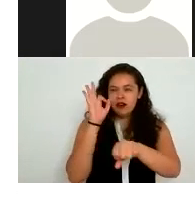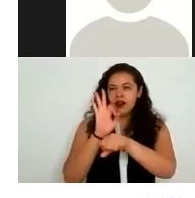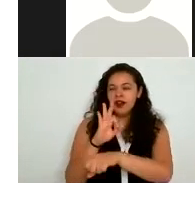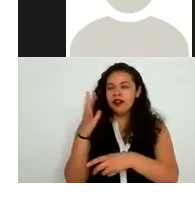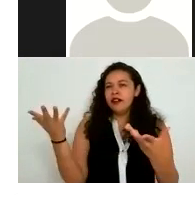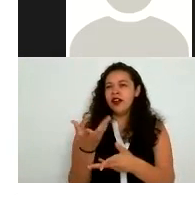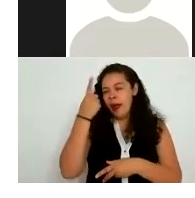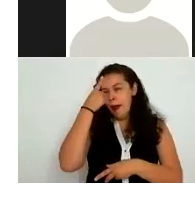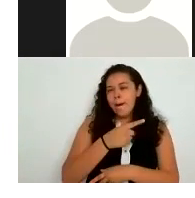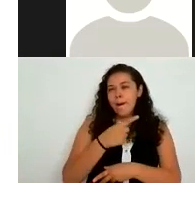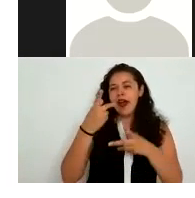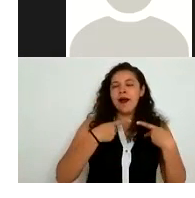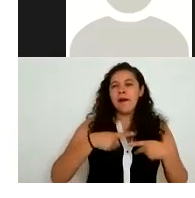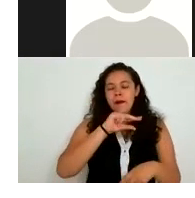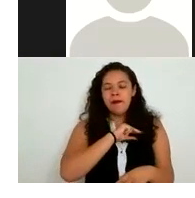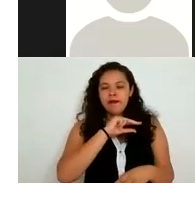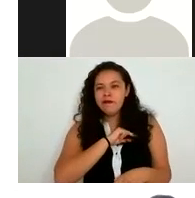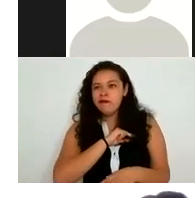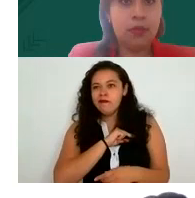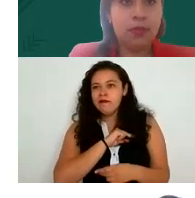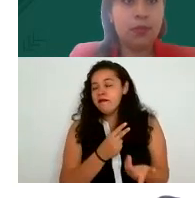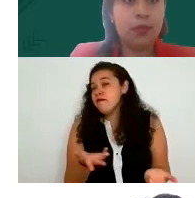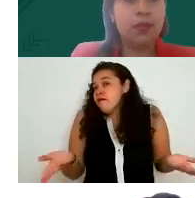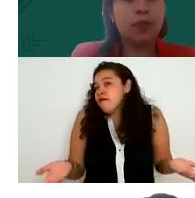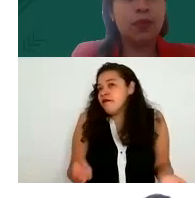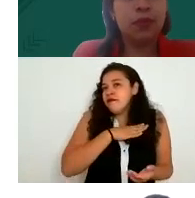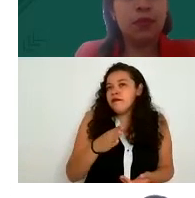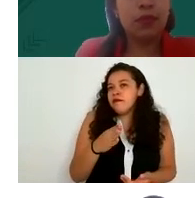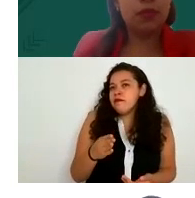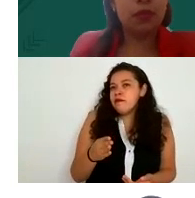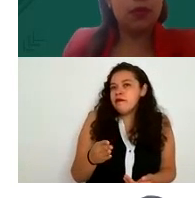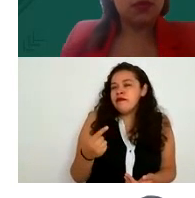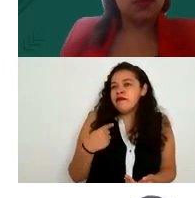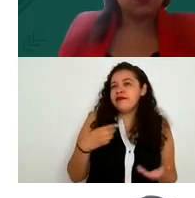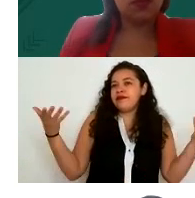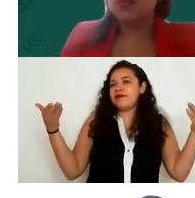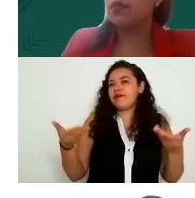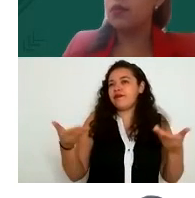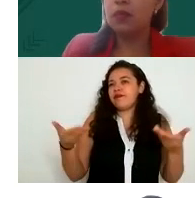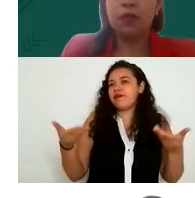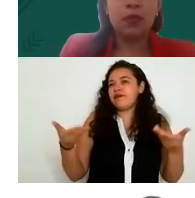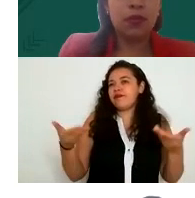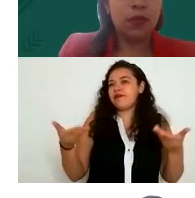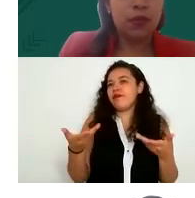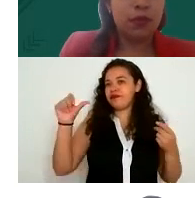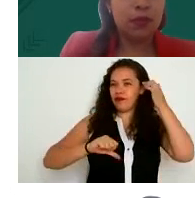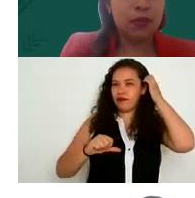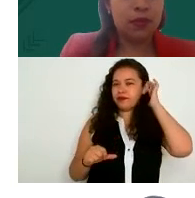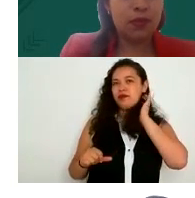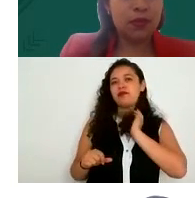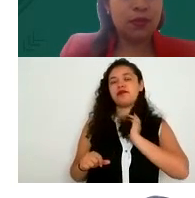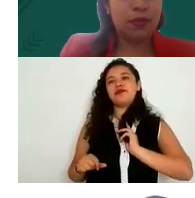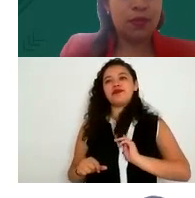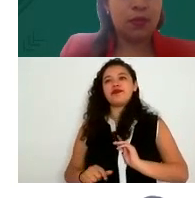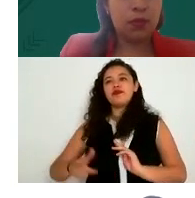particulares y pues bueno eso es lo que traemos para ustedes esperamos que haya sido